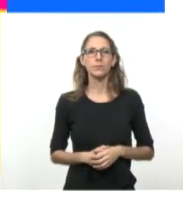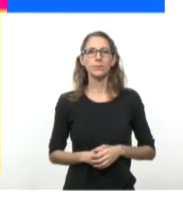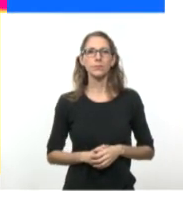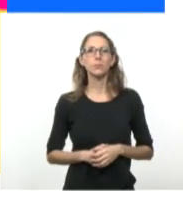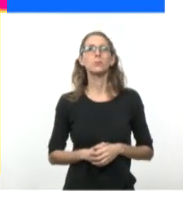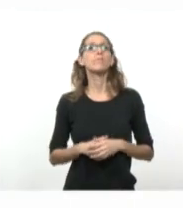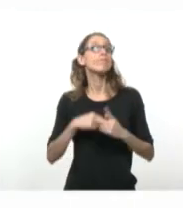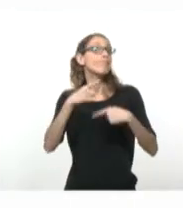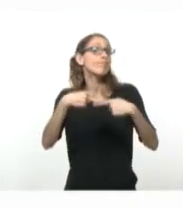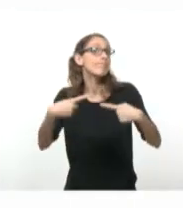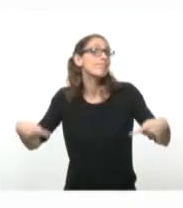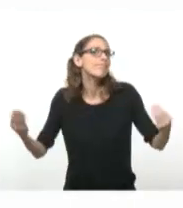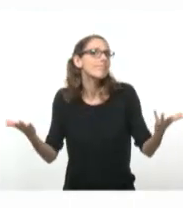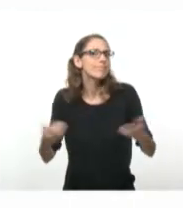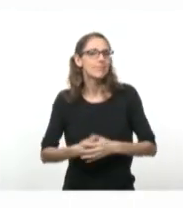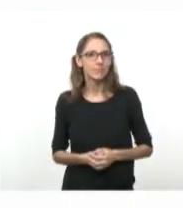Continuará.